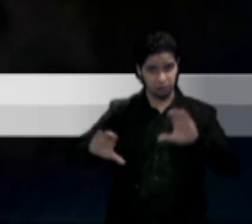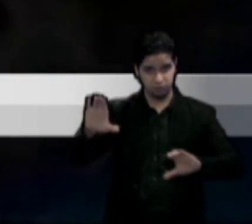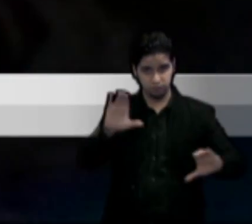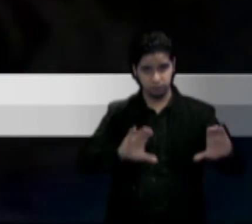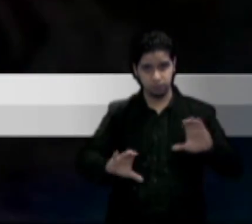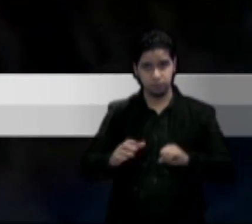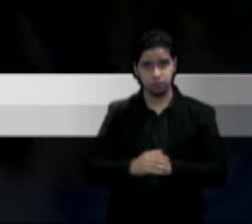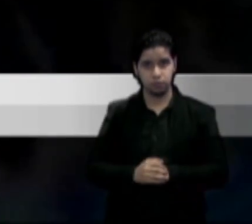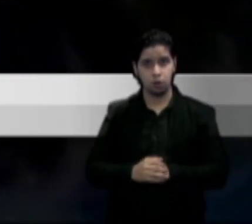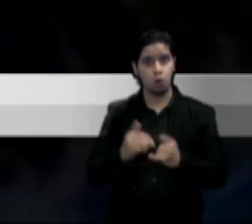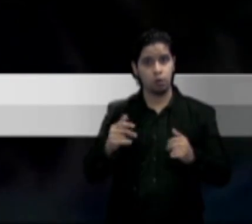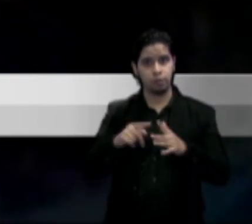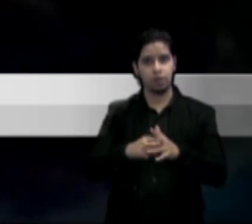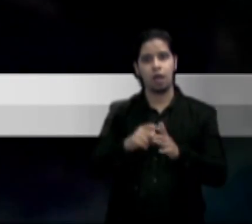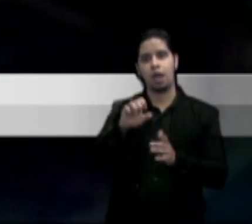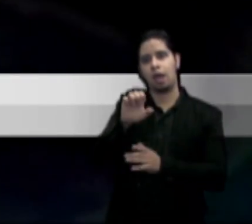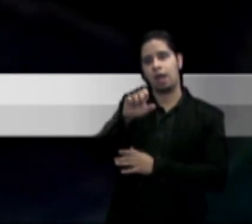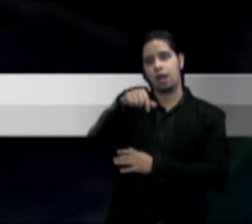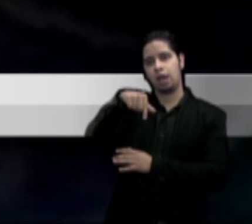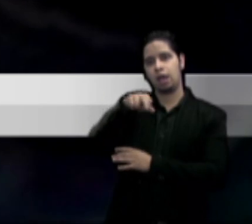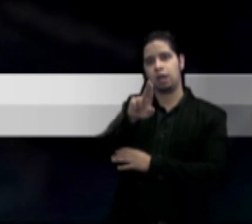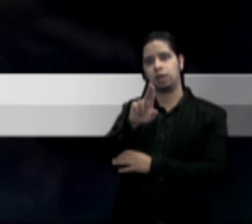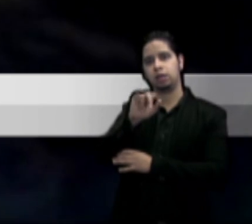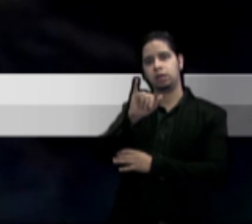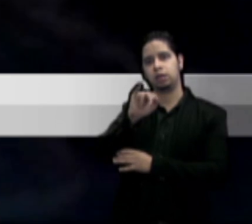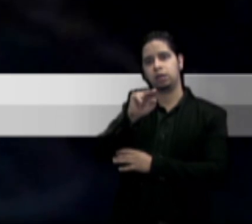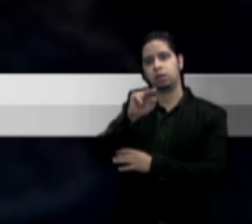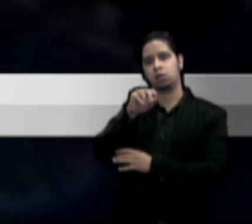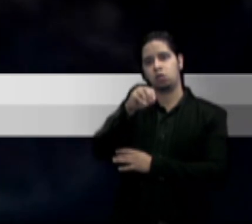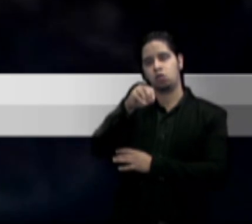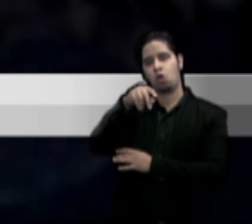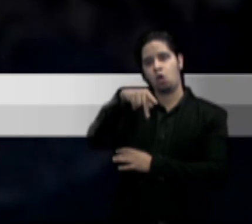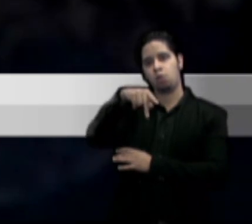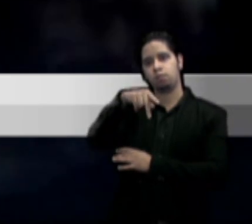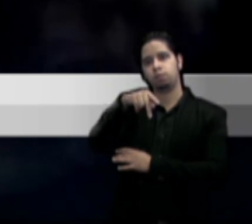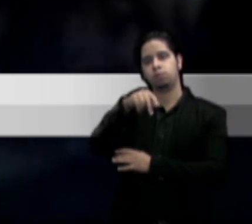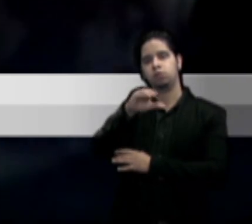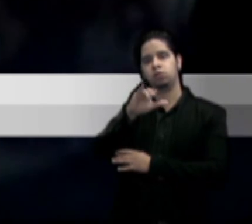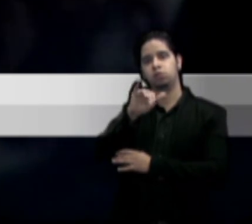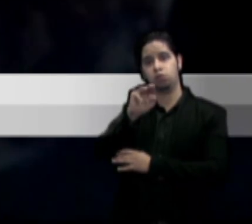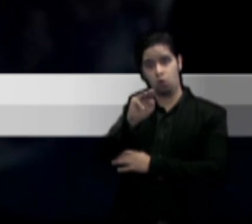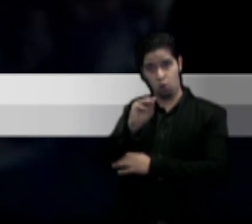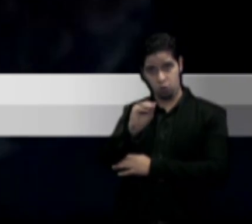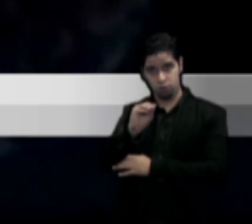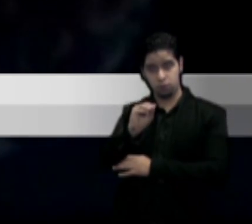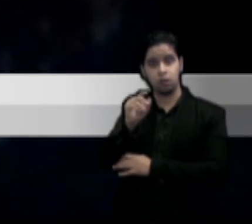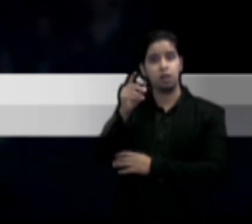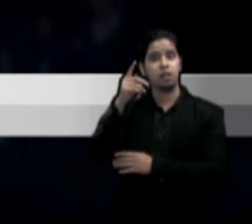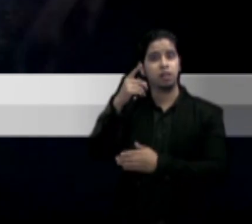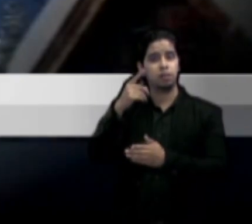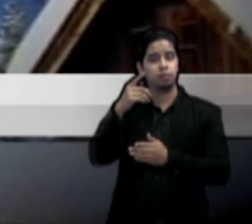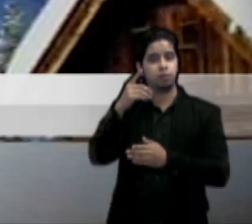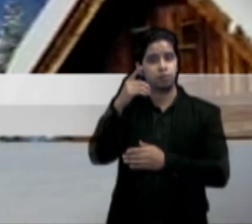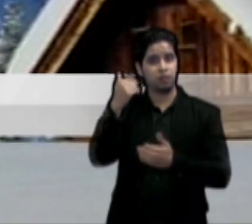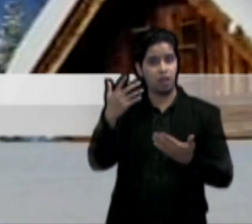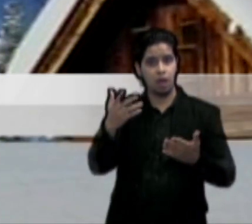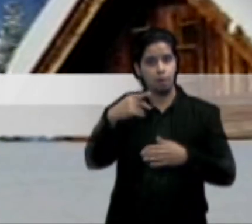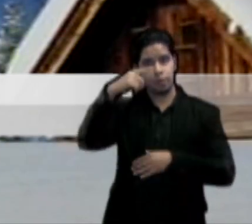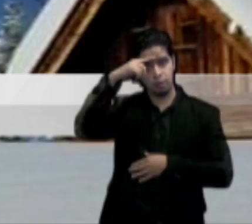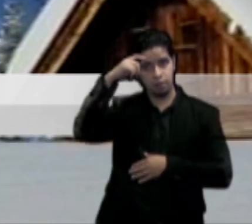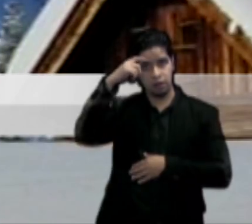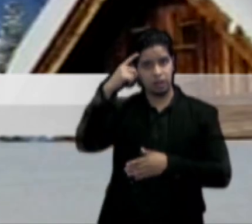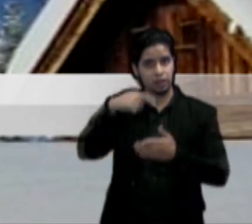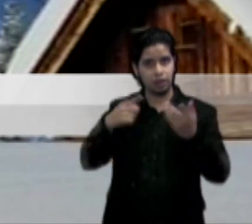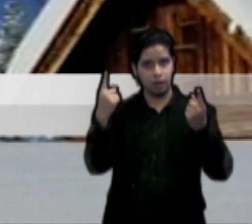equinoccio de primavera. Esto se da cuando el sol apunta directamente hacia el ecuador del planeta provocando que tengamos un día